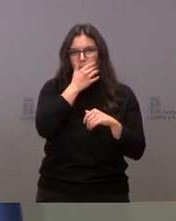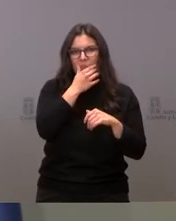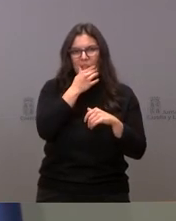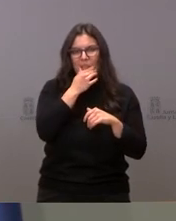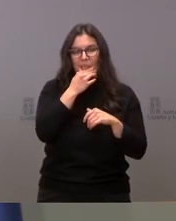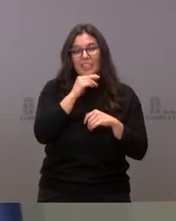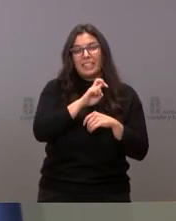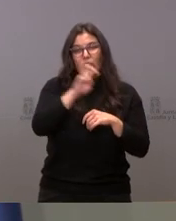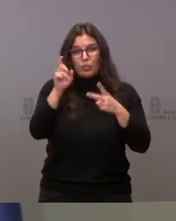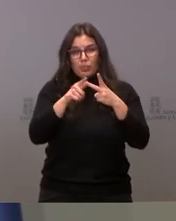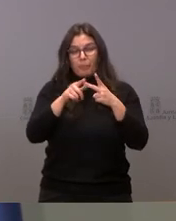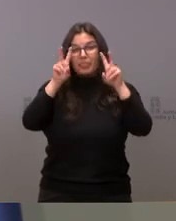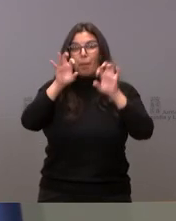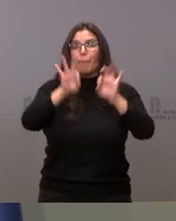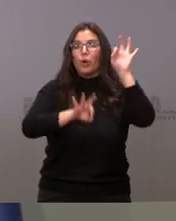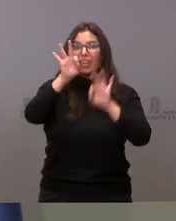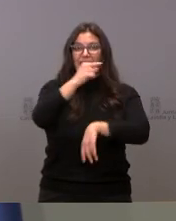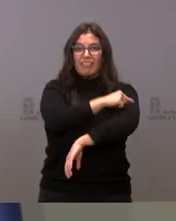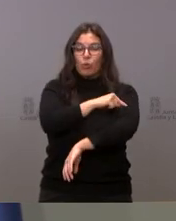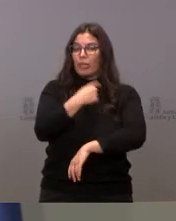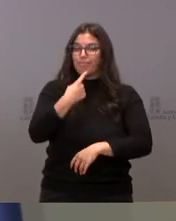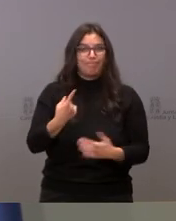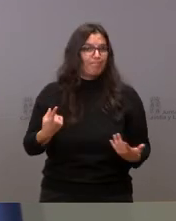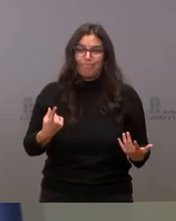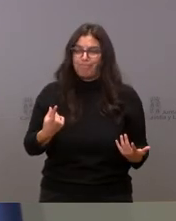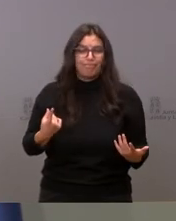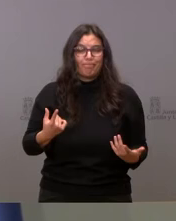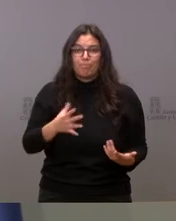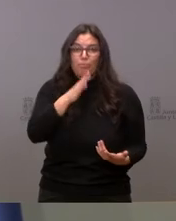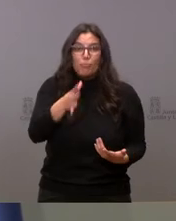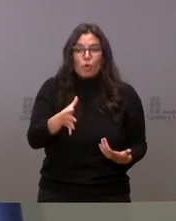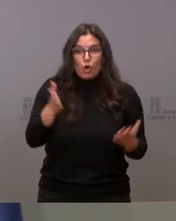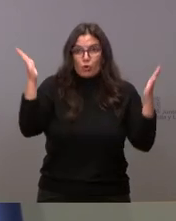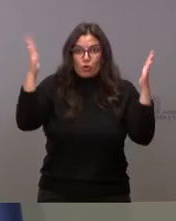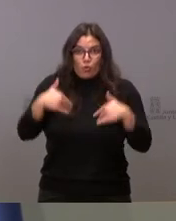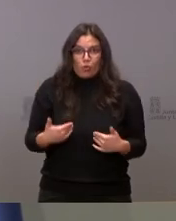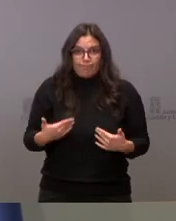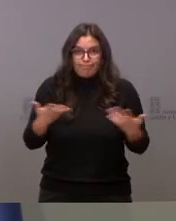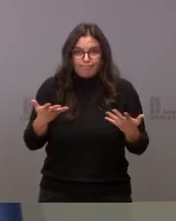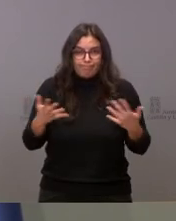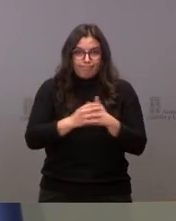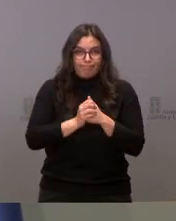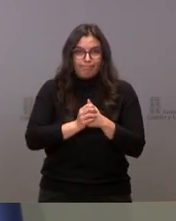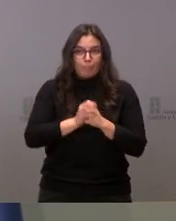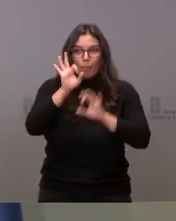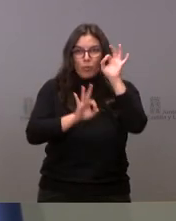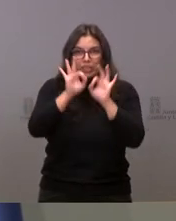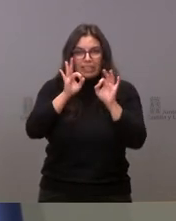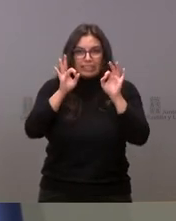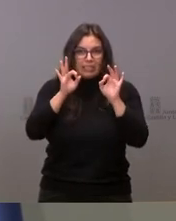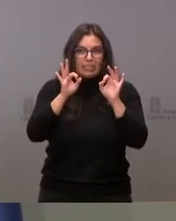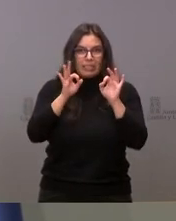Sobre los porcentajes, no se lo puedo decir porque no los tenemos. No tenemos los porcentajes